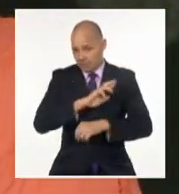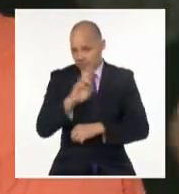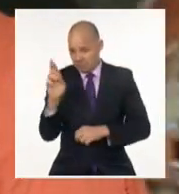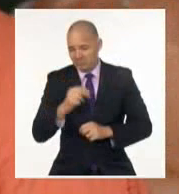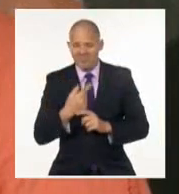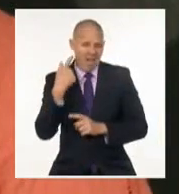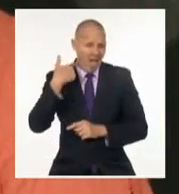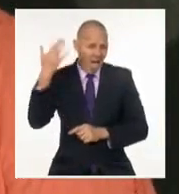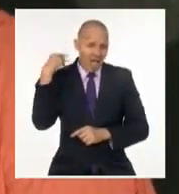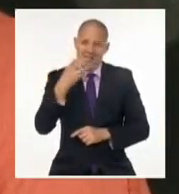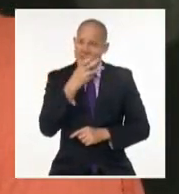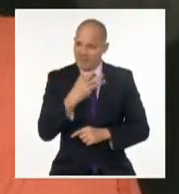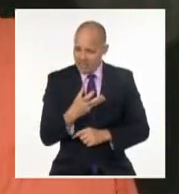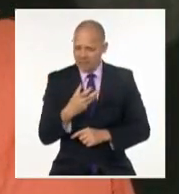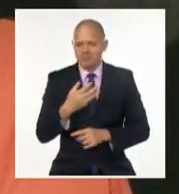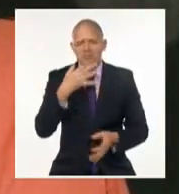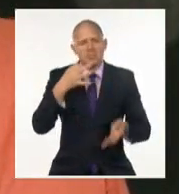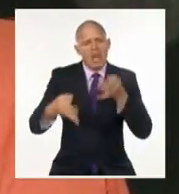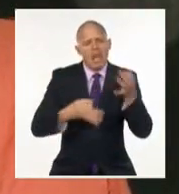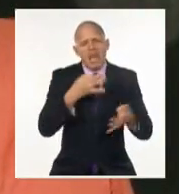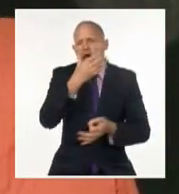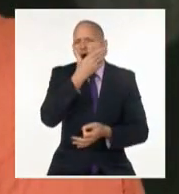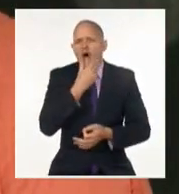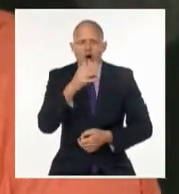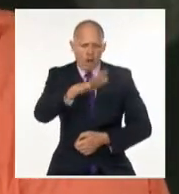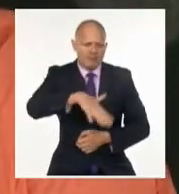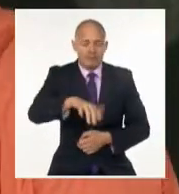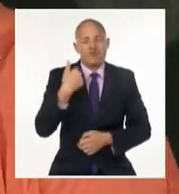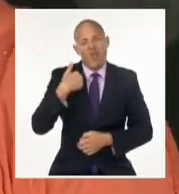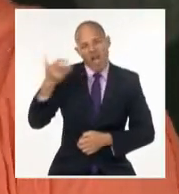de periodistas. Y yo estaba ahí, era muy joven, año 97.